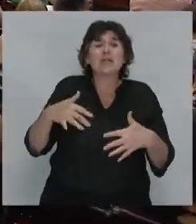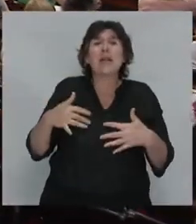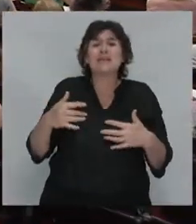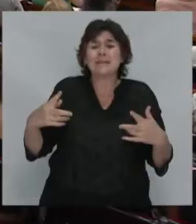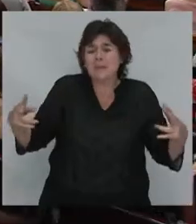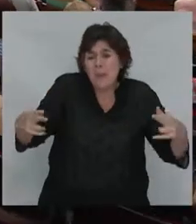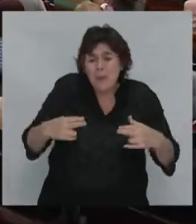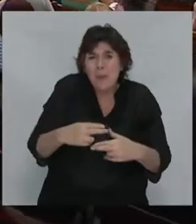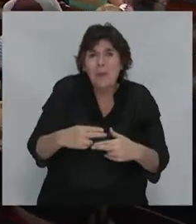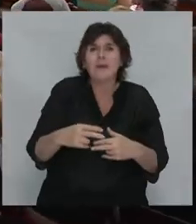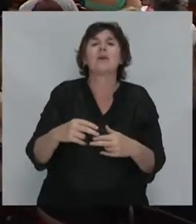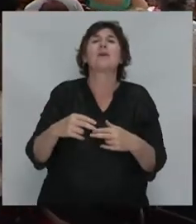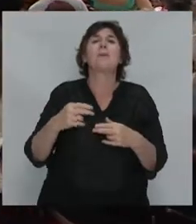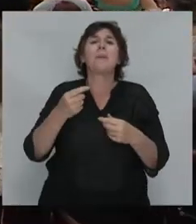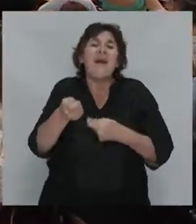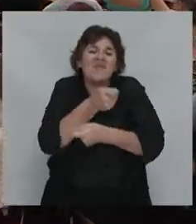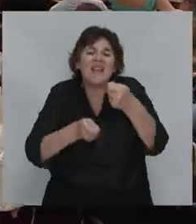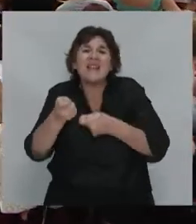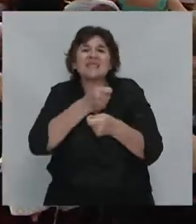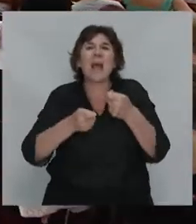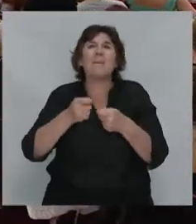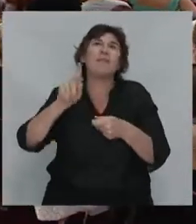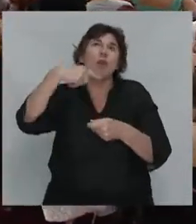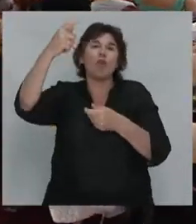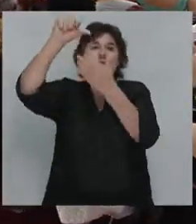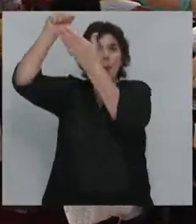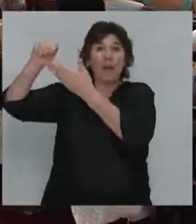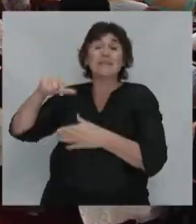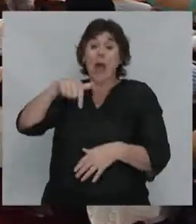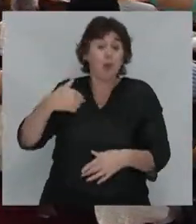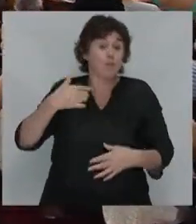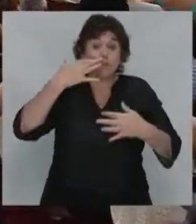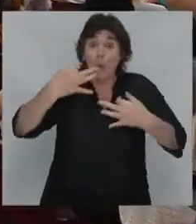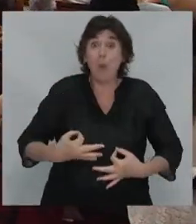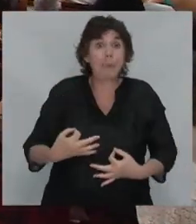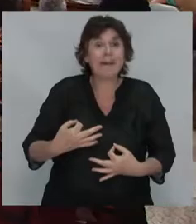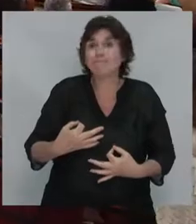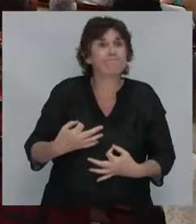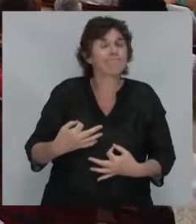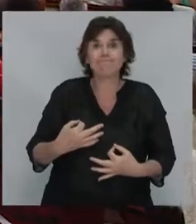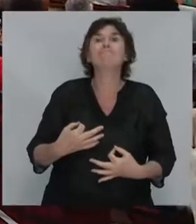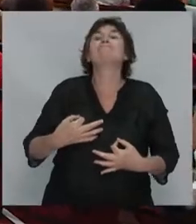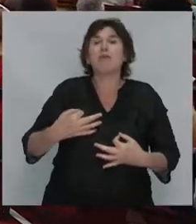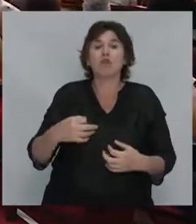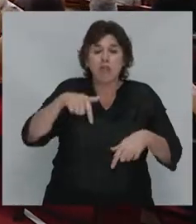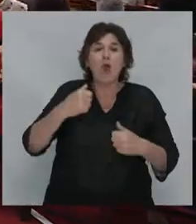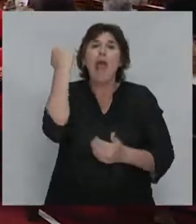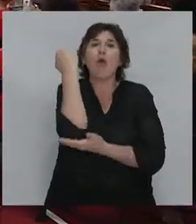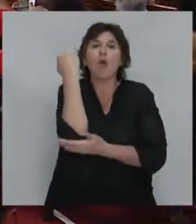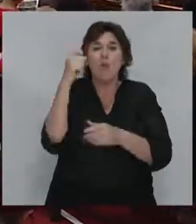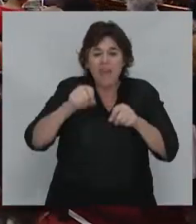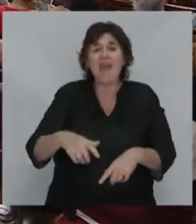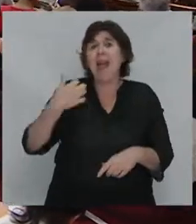tomado financiamiento internacional y ahora no ha podido cumplir y ha entregado el comando de su economía al Fondo Monetario,